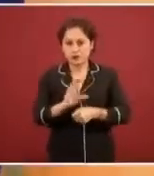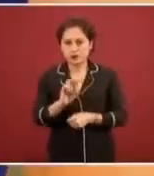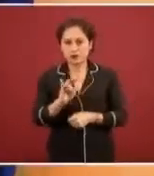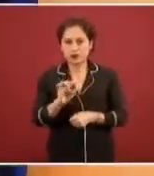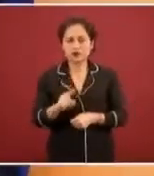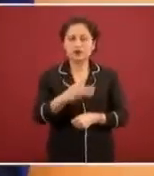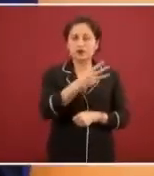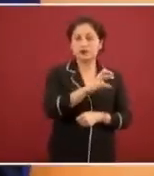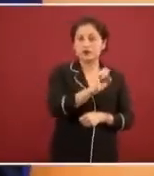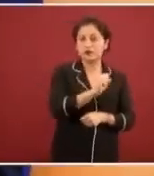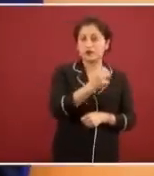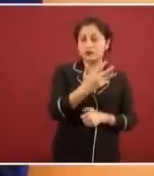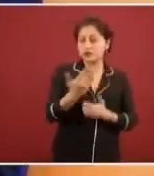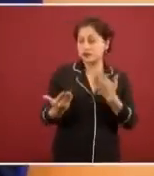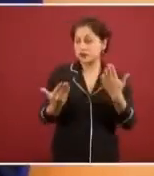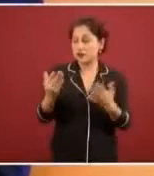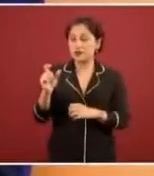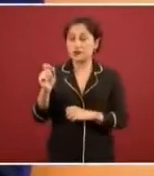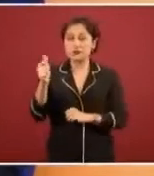26 mil.